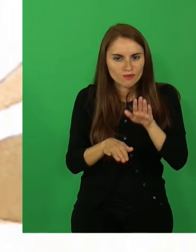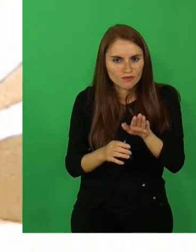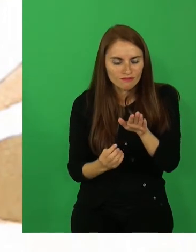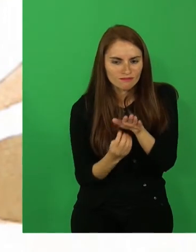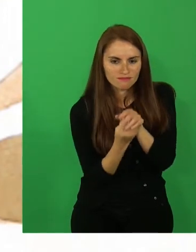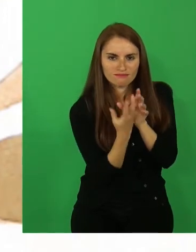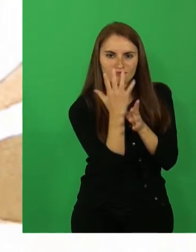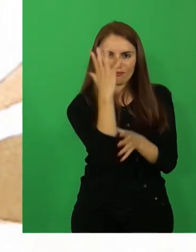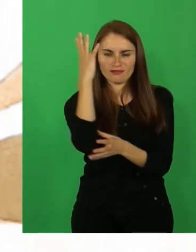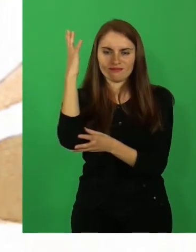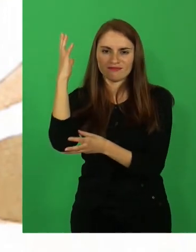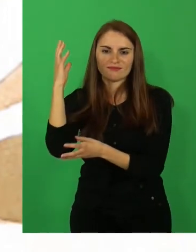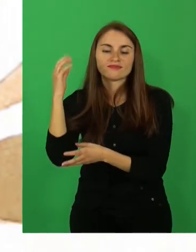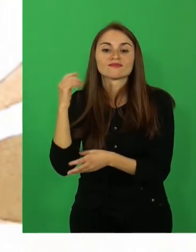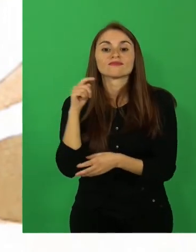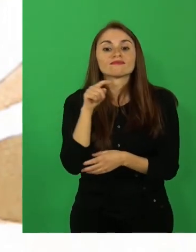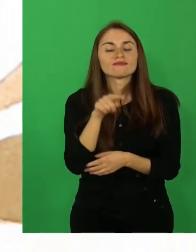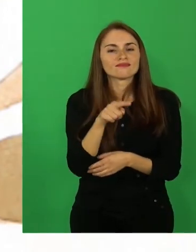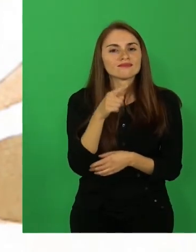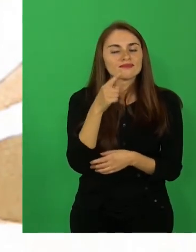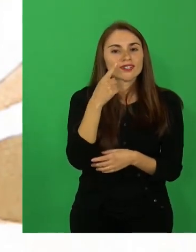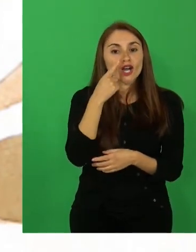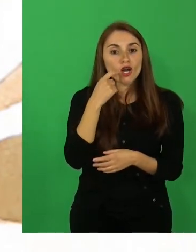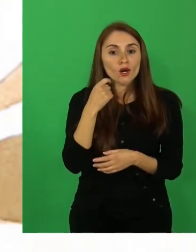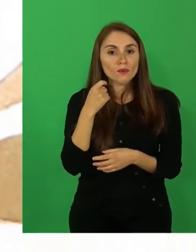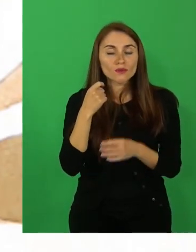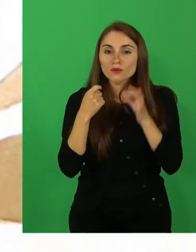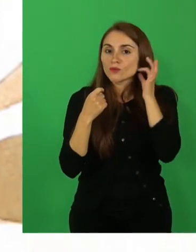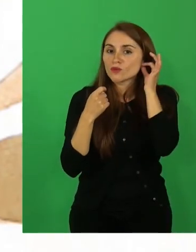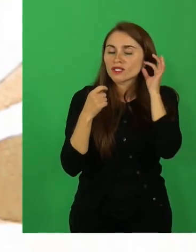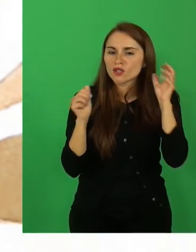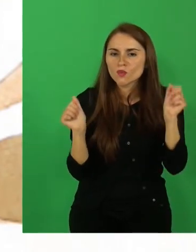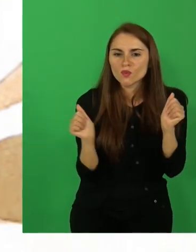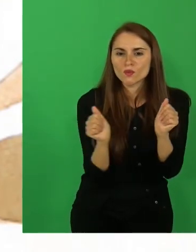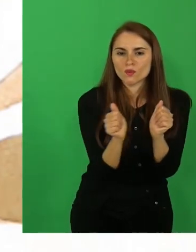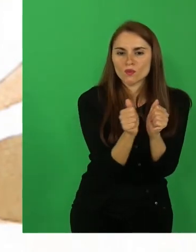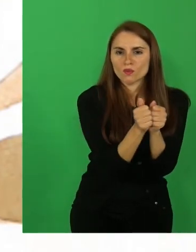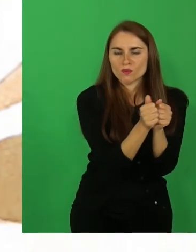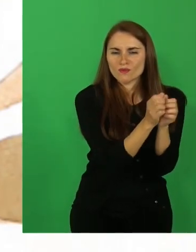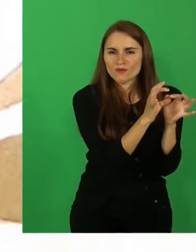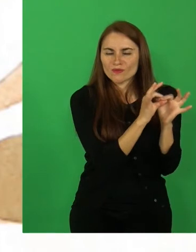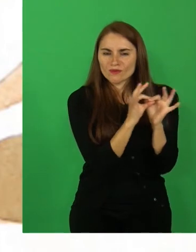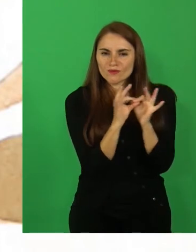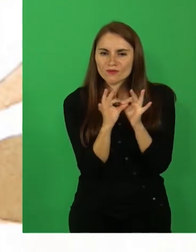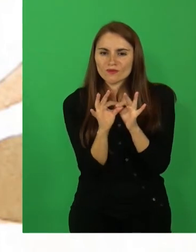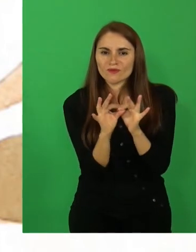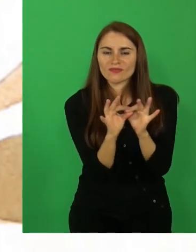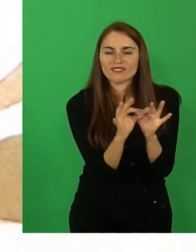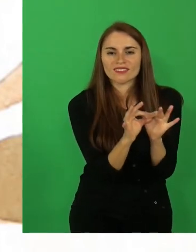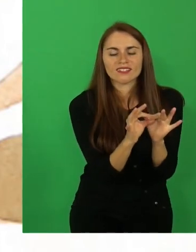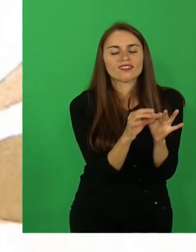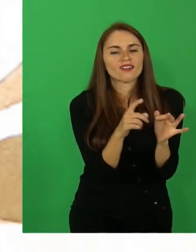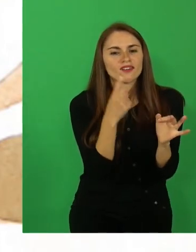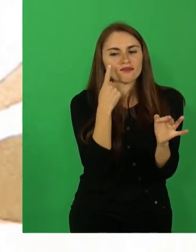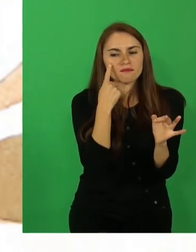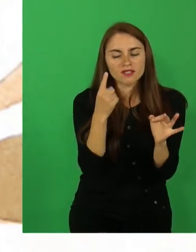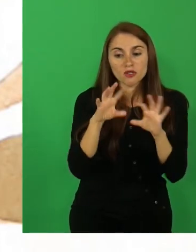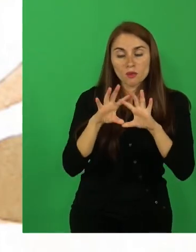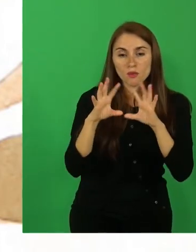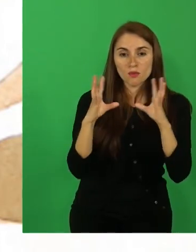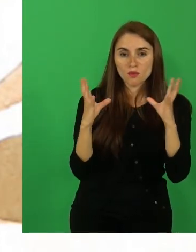y la mujer se juntaron y unidos hallaron que el mundo